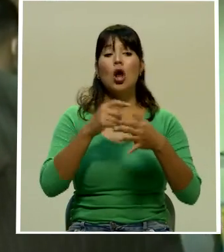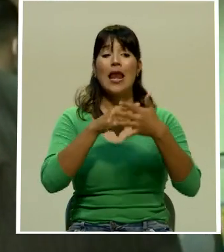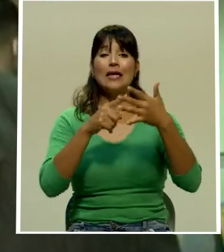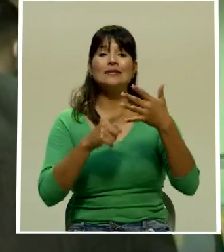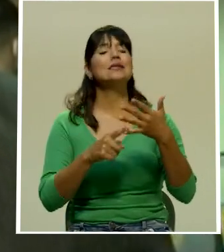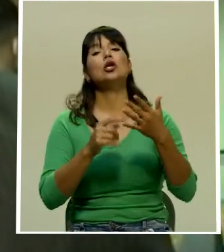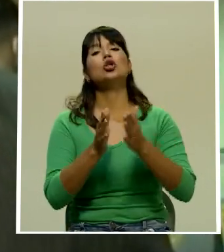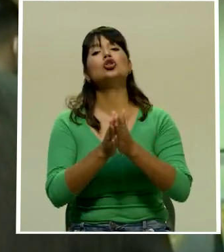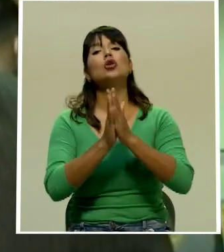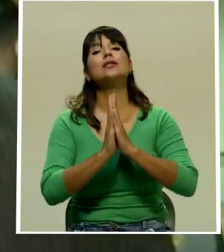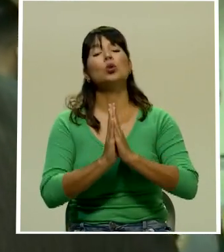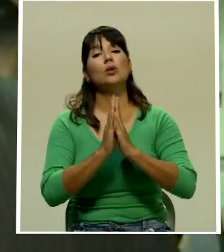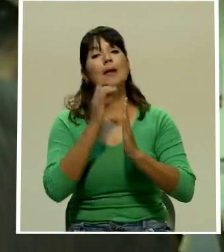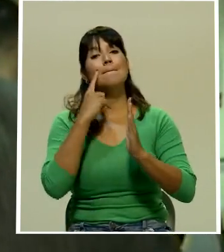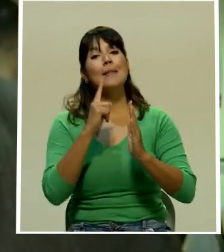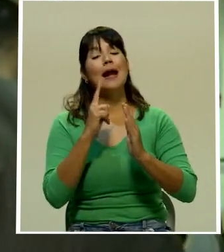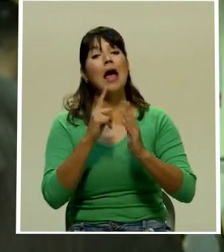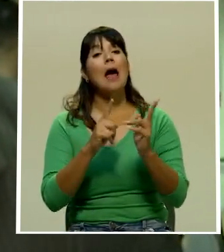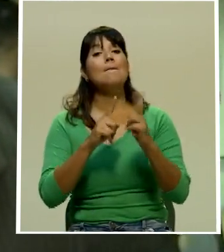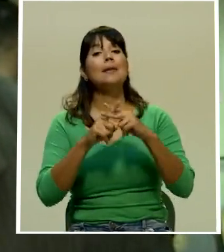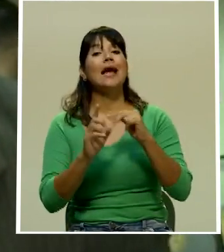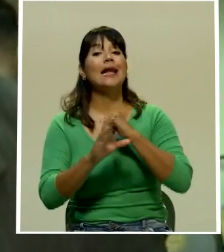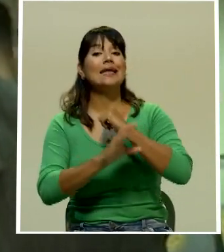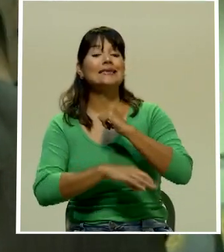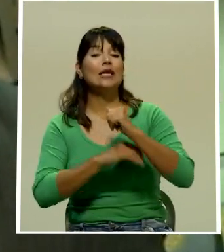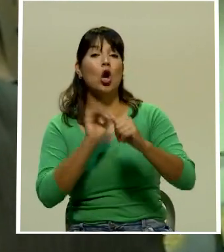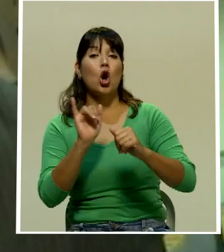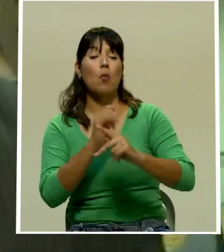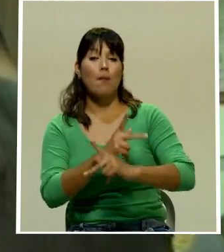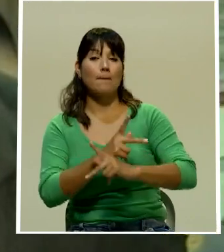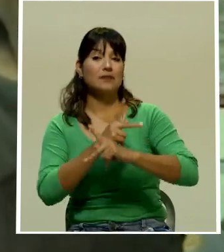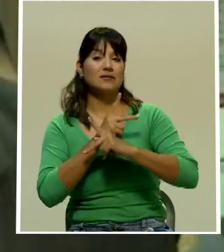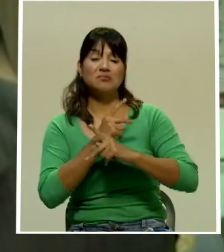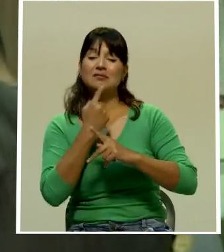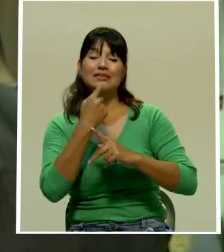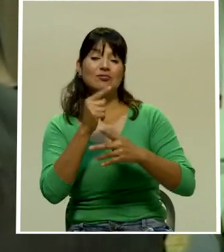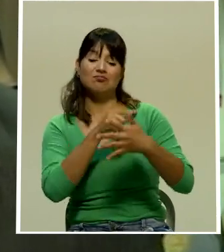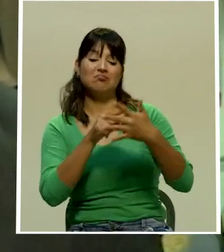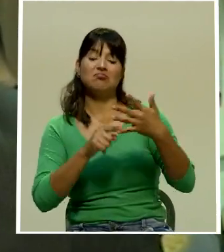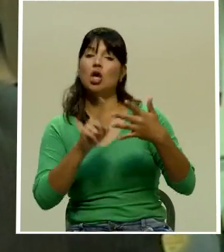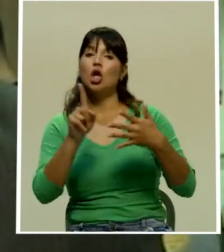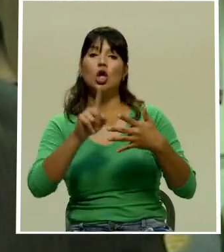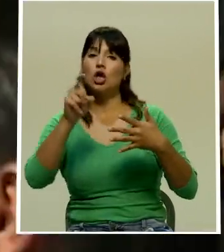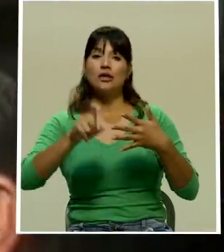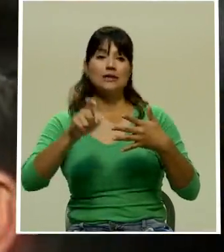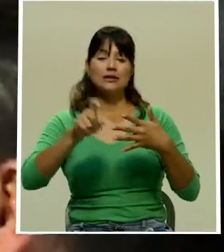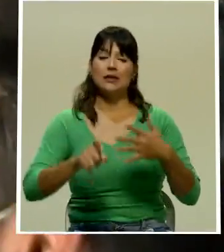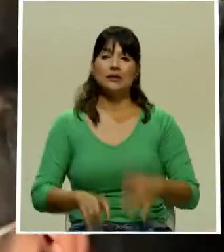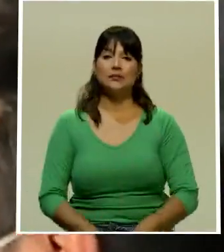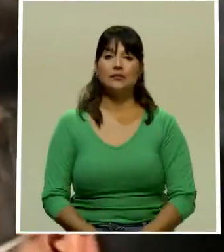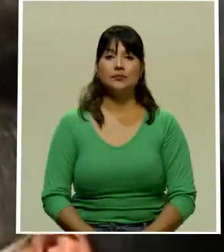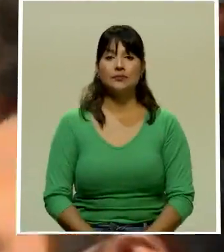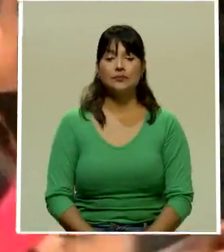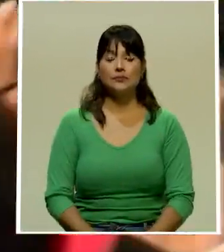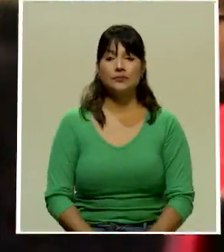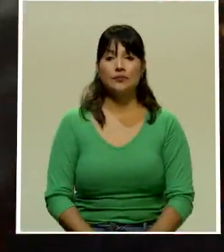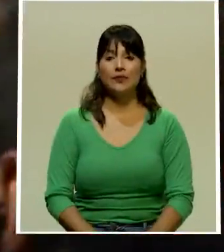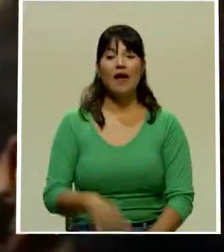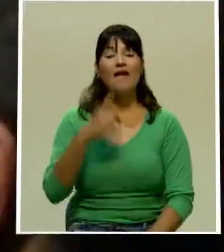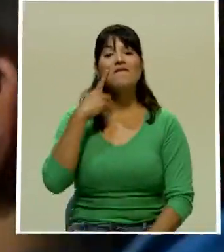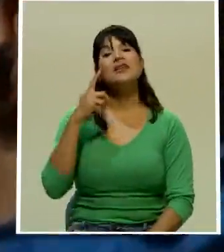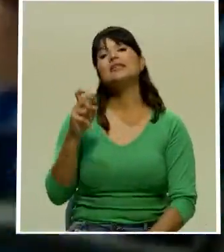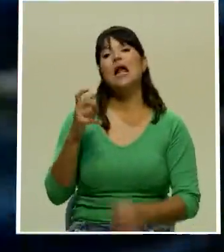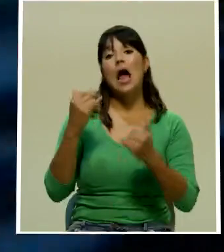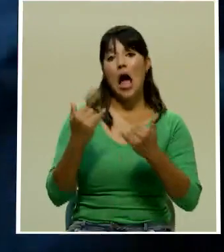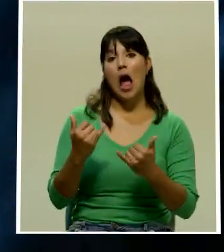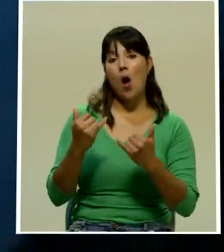eran medidas necesarias por ahora. La Fiscalía